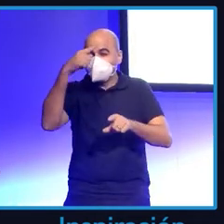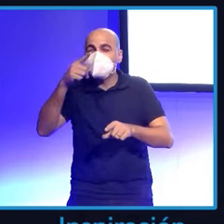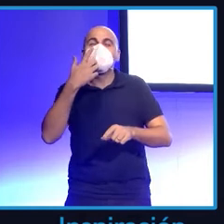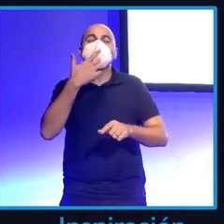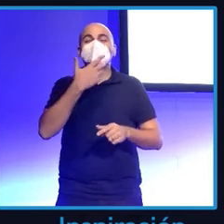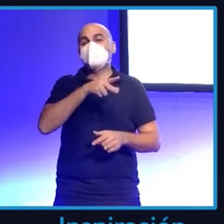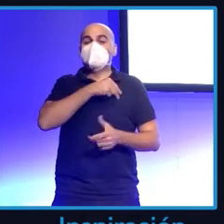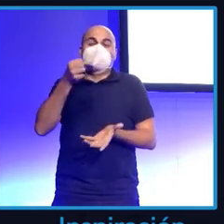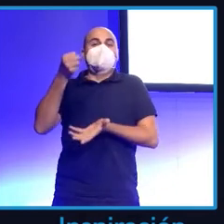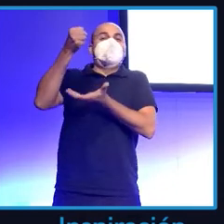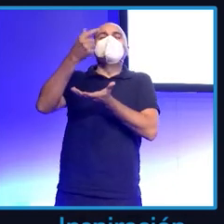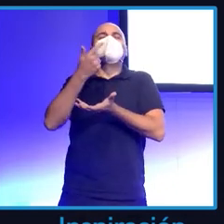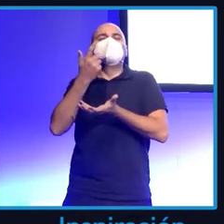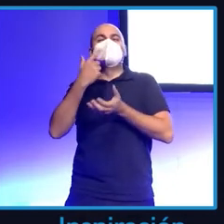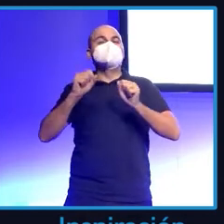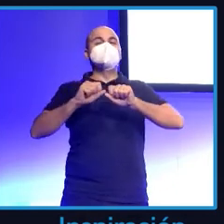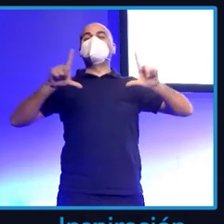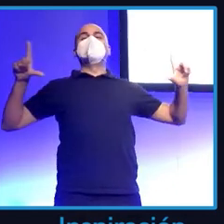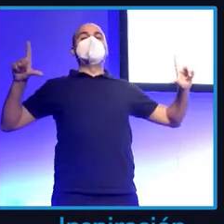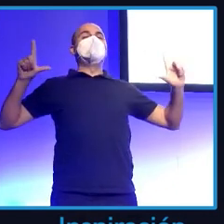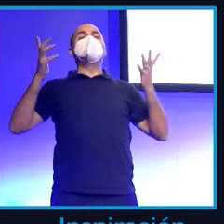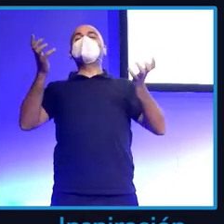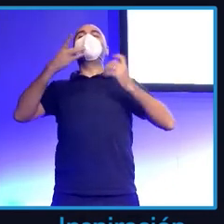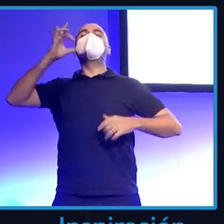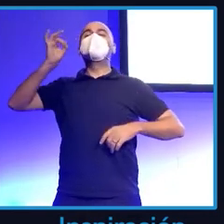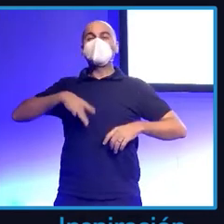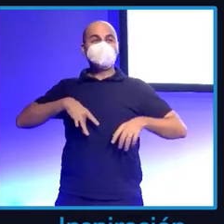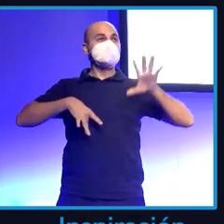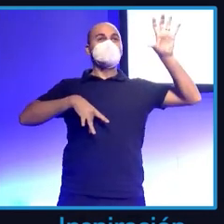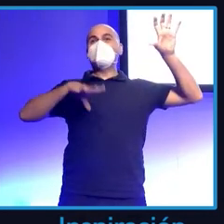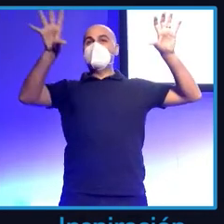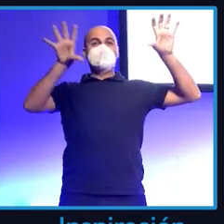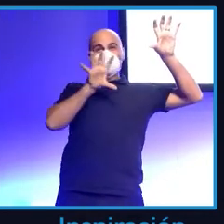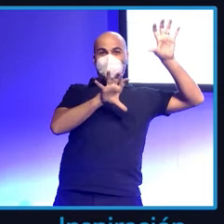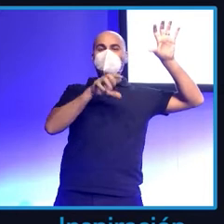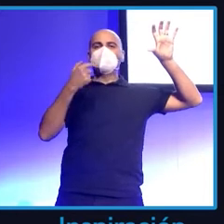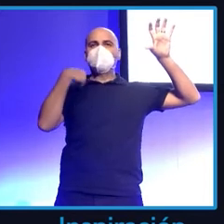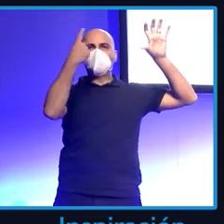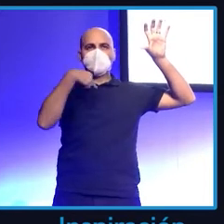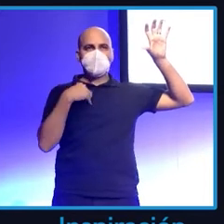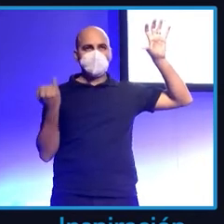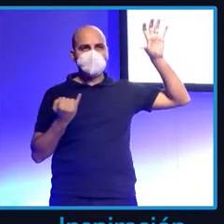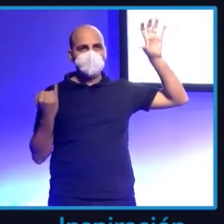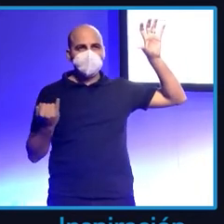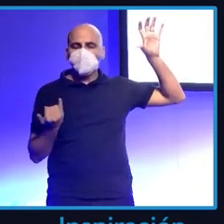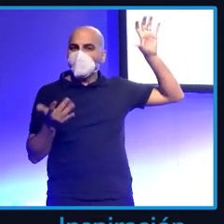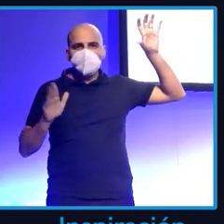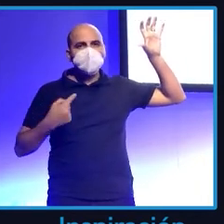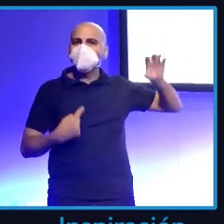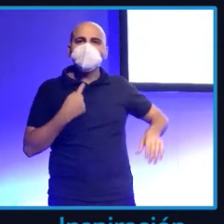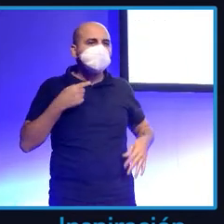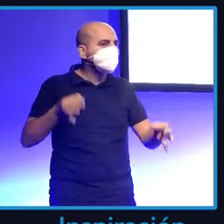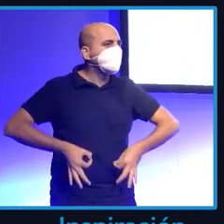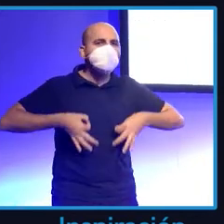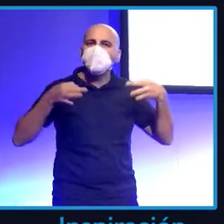tú. Y and the winner is y yo con cara de gilipollas, pero constantemente porque siempre perdía. Y era la bloguera, o a lo mejor